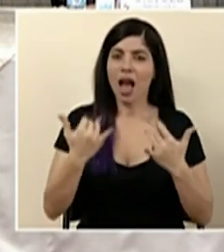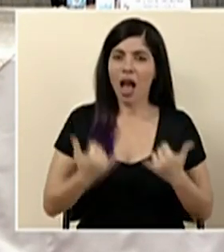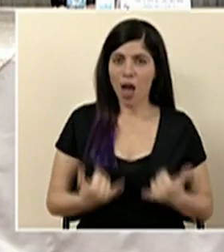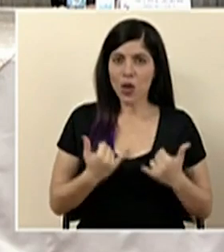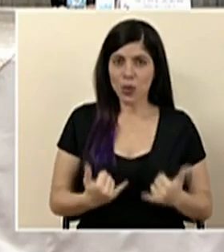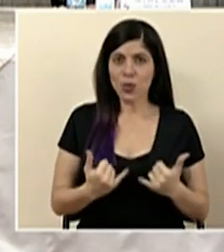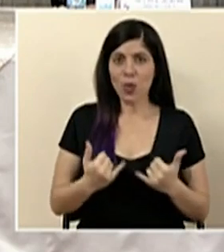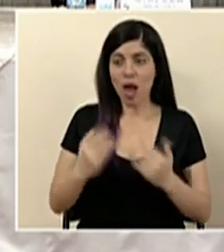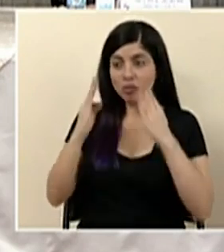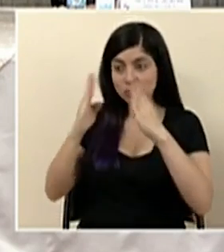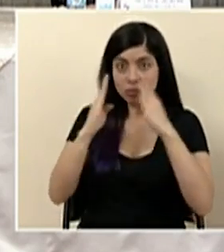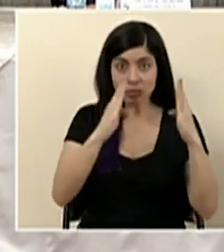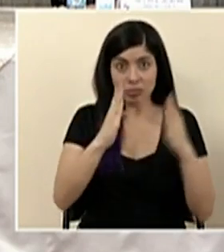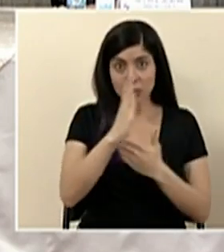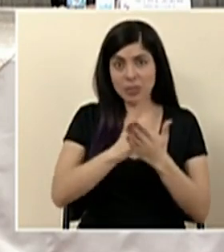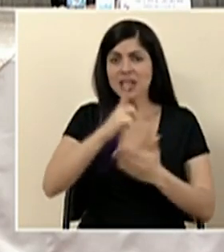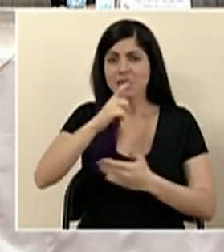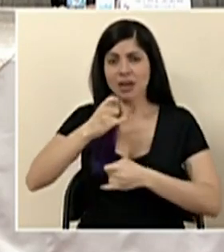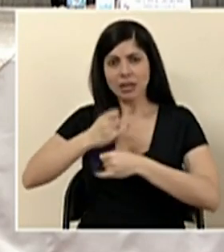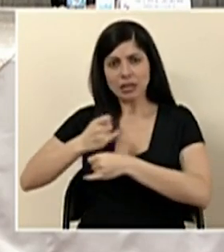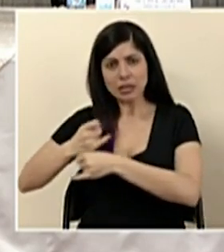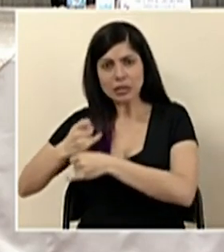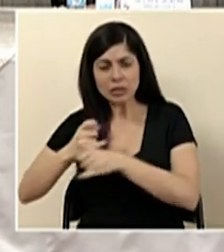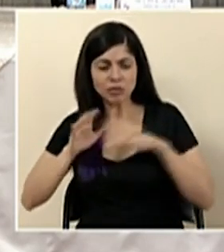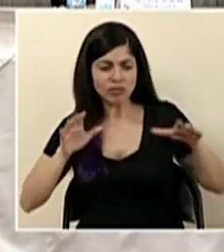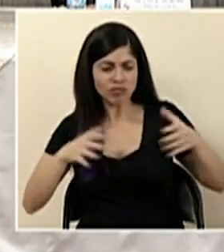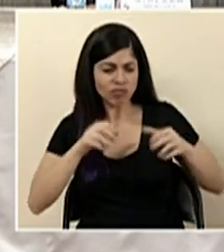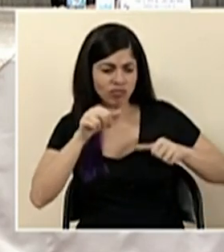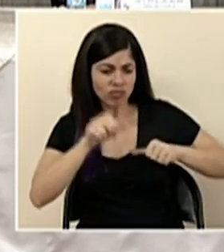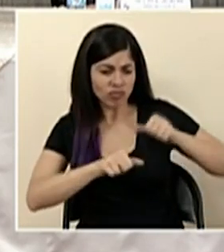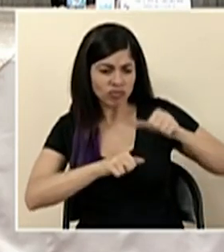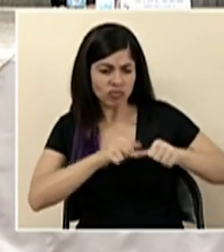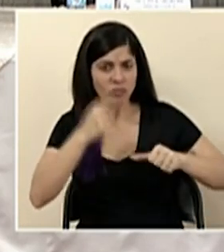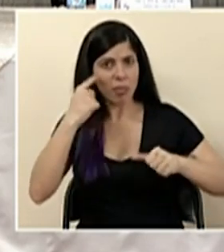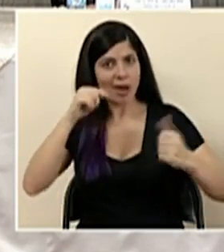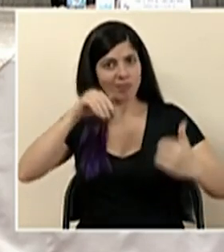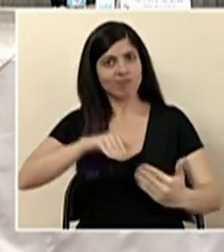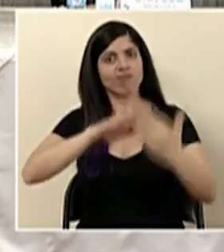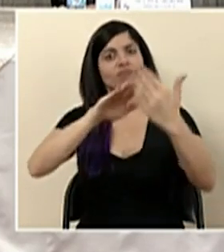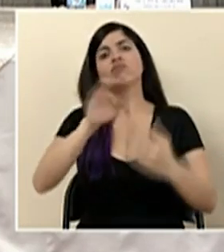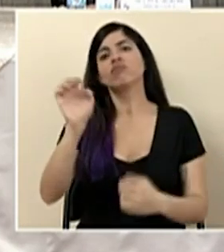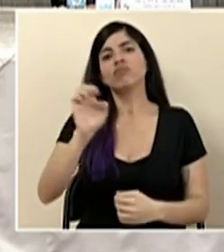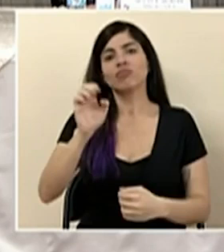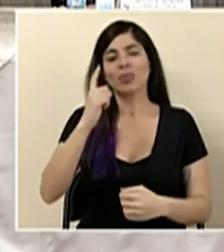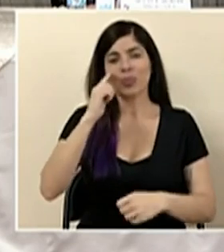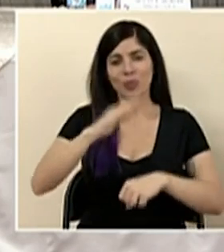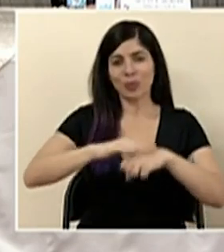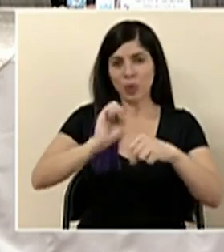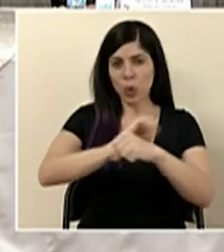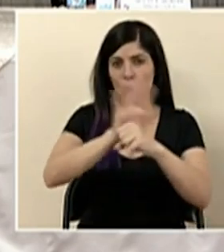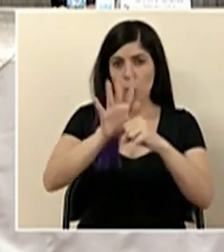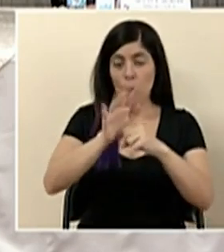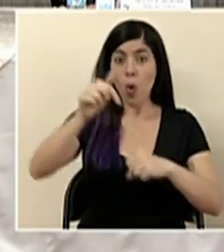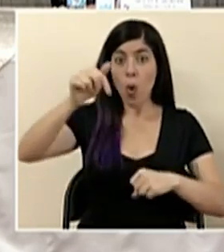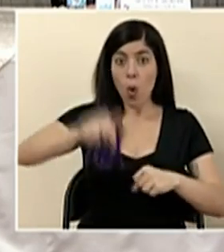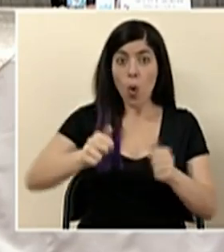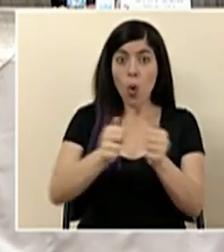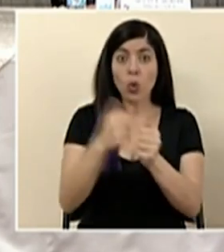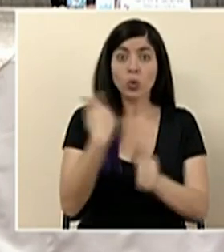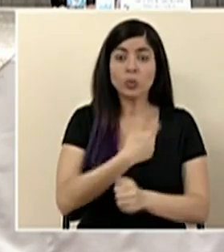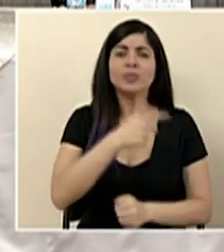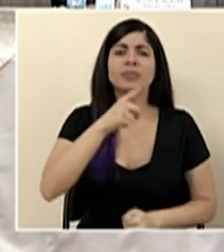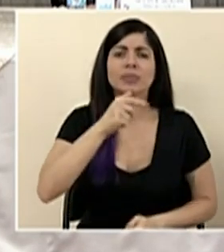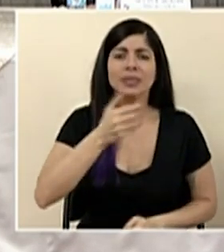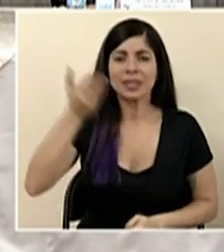de la atención institucional y los esfuerzos conjuntos para enfrentar la emergencia por el COVID-19. Hoy nos acompaña el señor